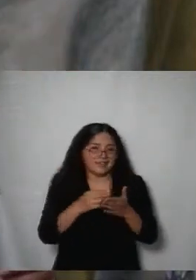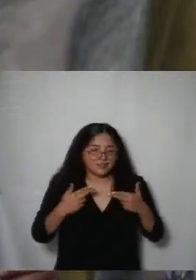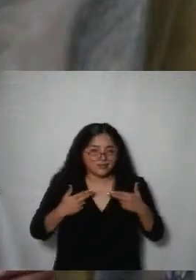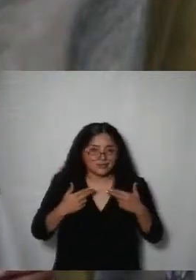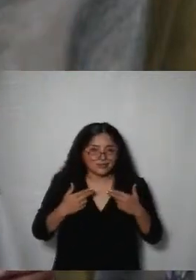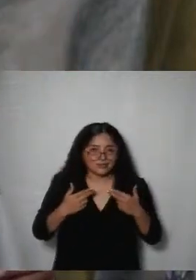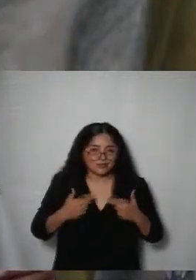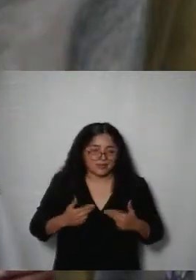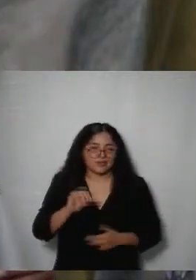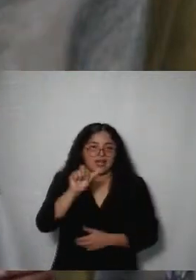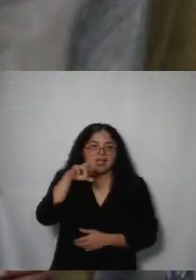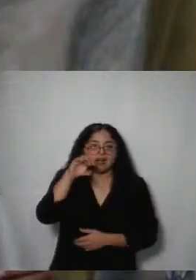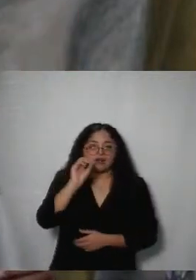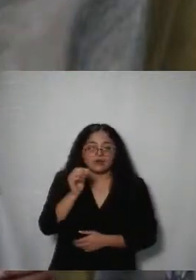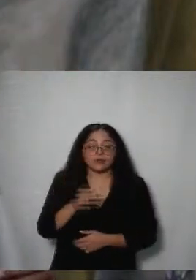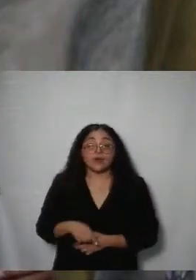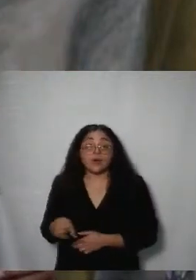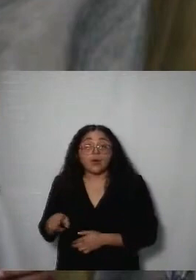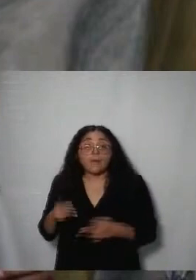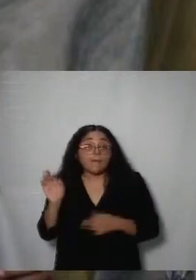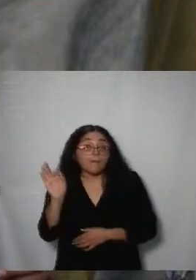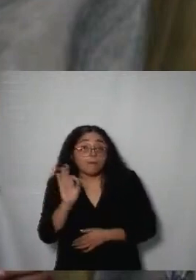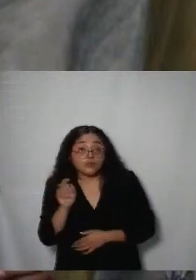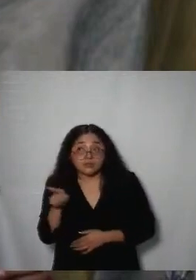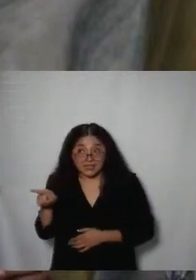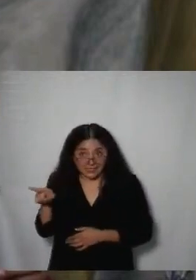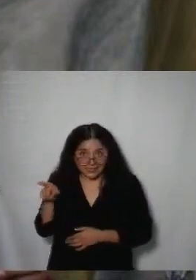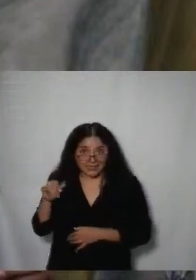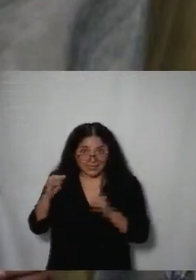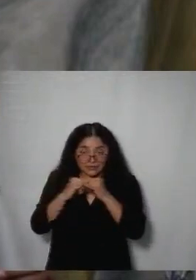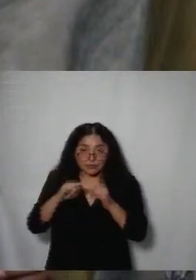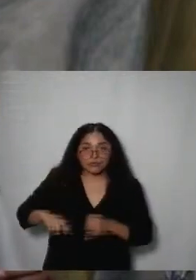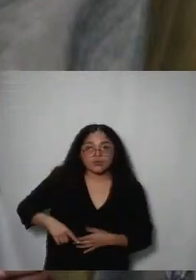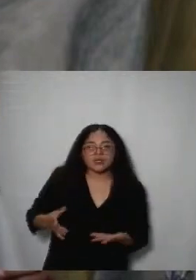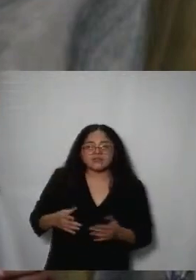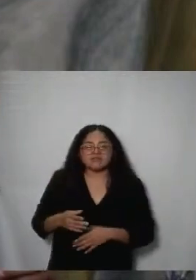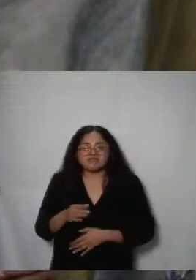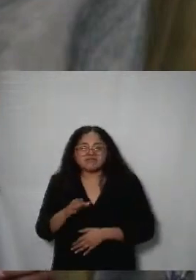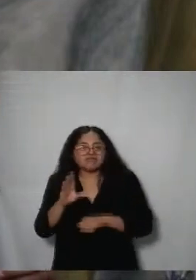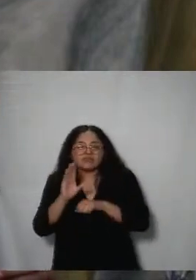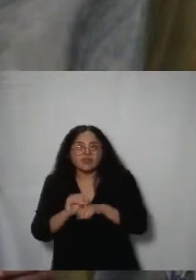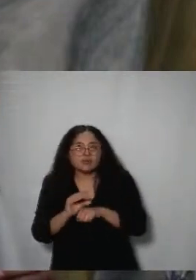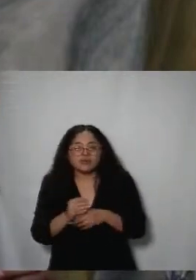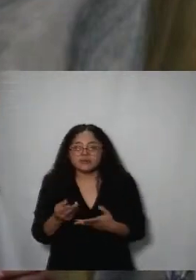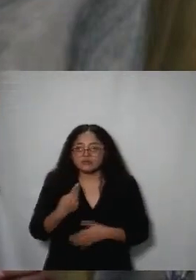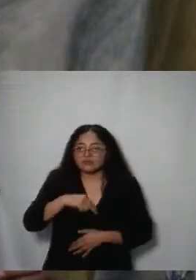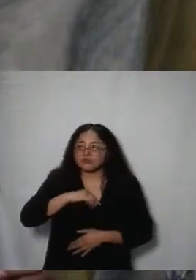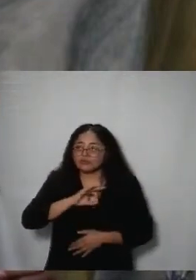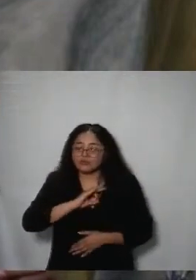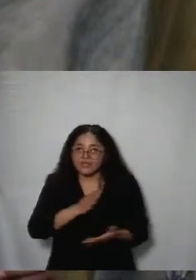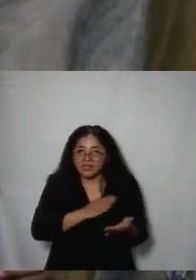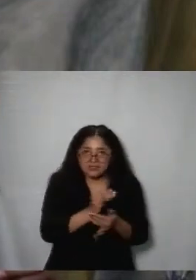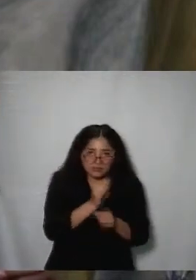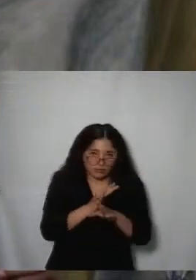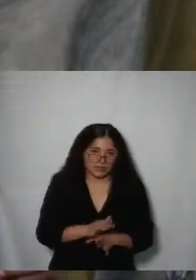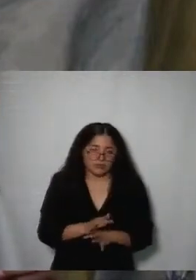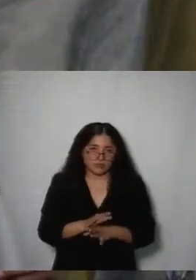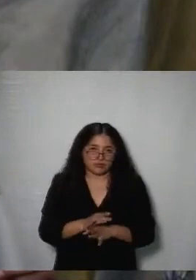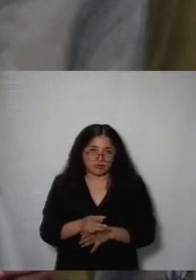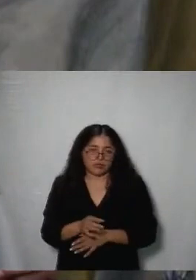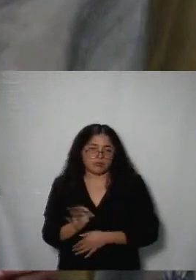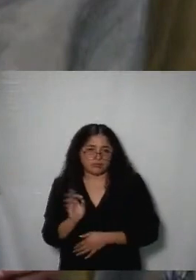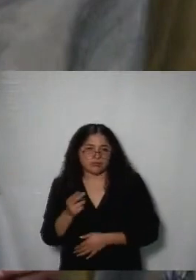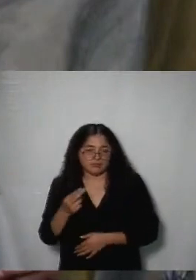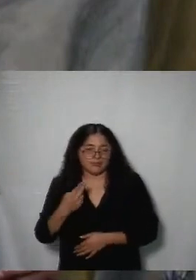arco implica que un ente público no nos permitió o no permitió de manera como se pretendía el acceder a la información